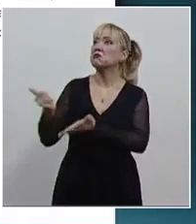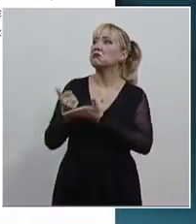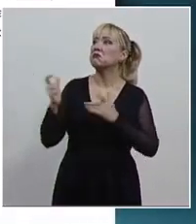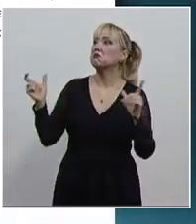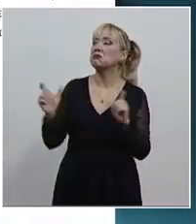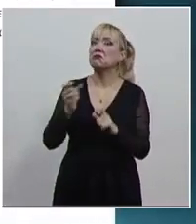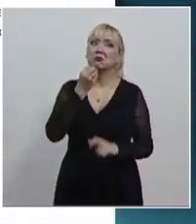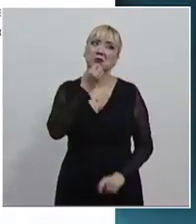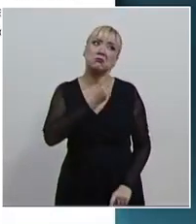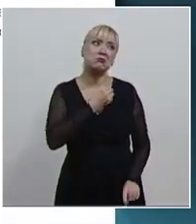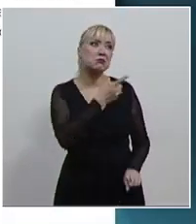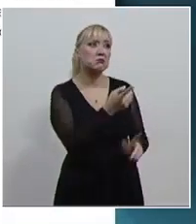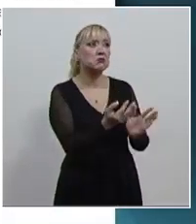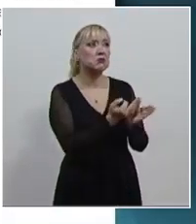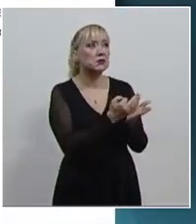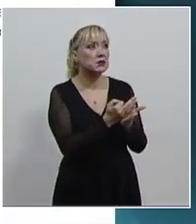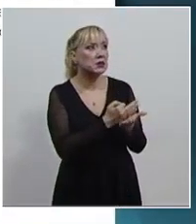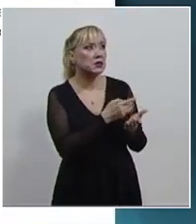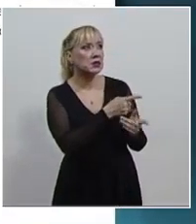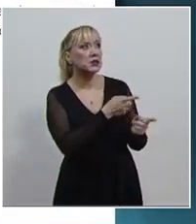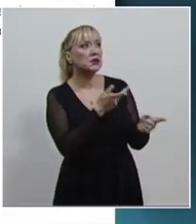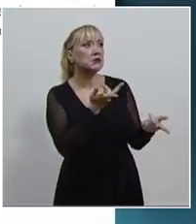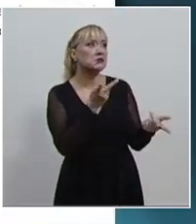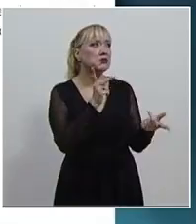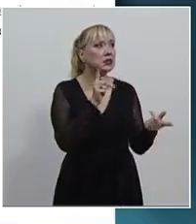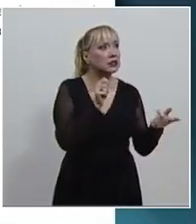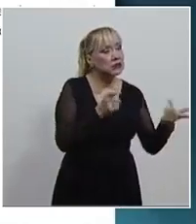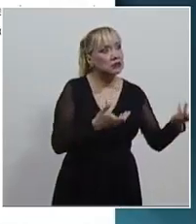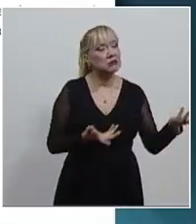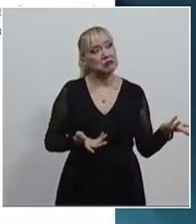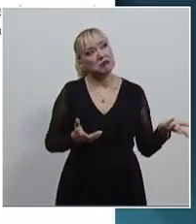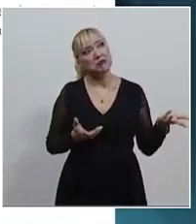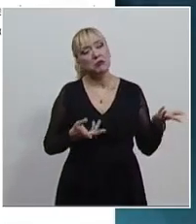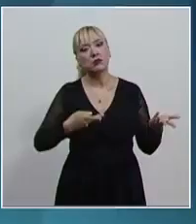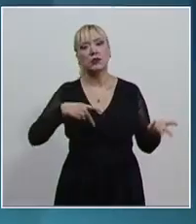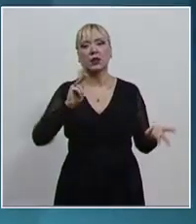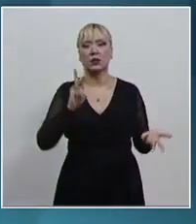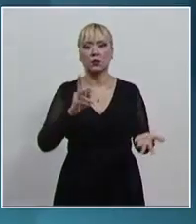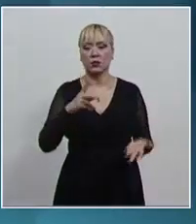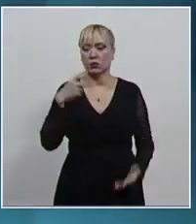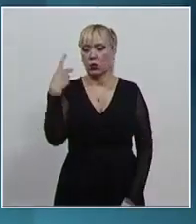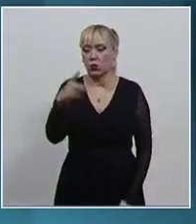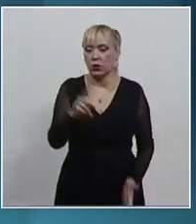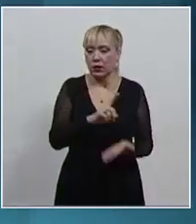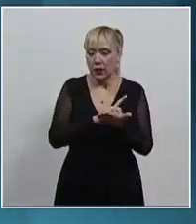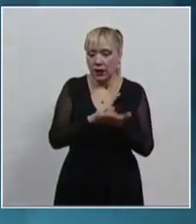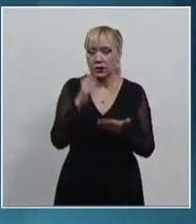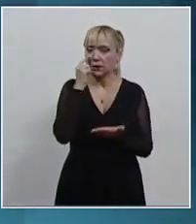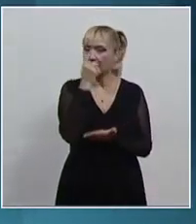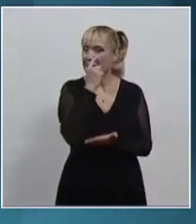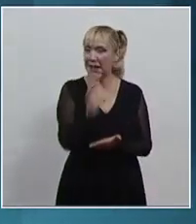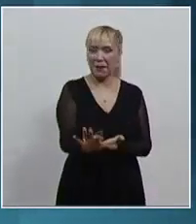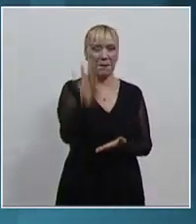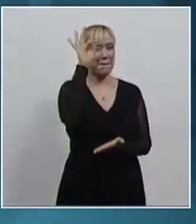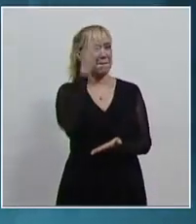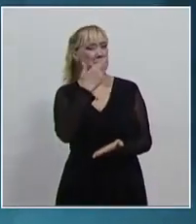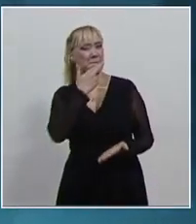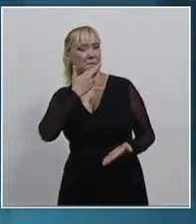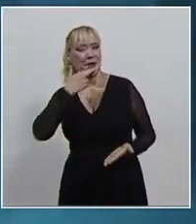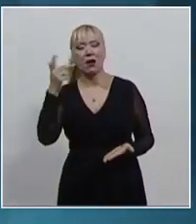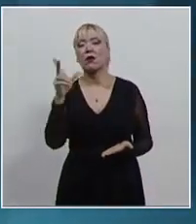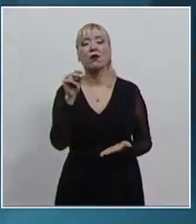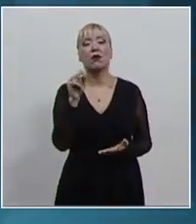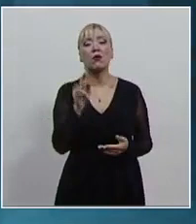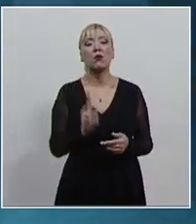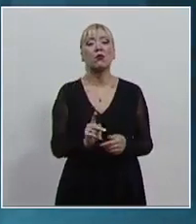atención de sus demandas, sin importar que esto implique un deterioro en sus derechos políticos y un retroceso en materia democrática.